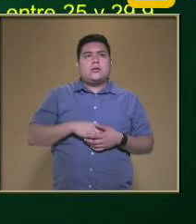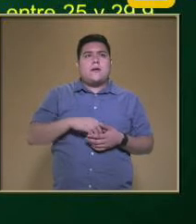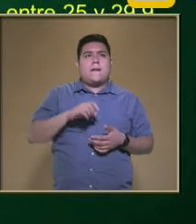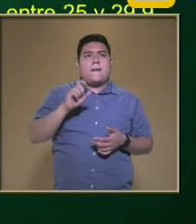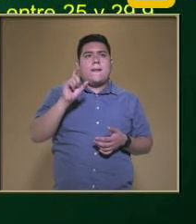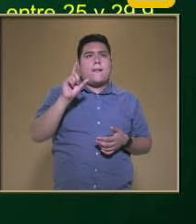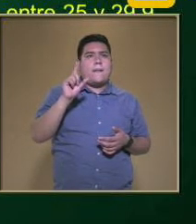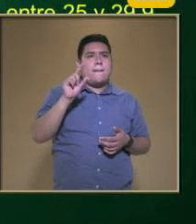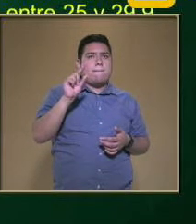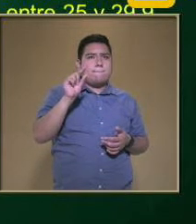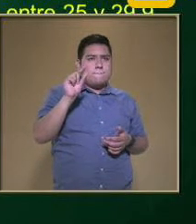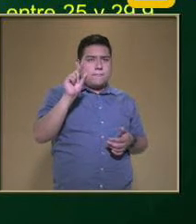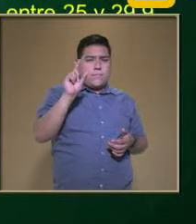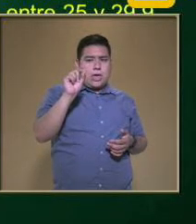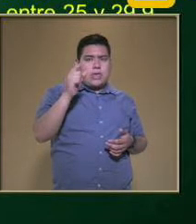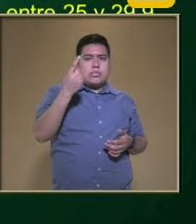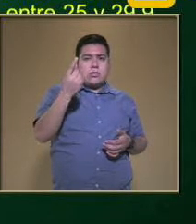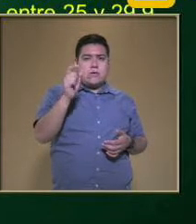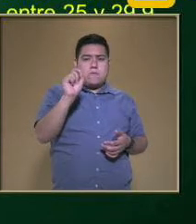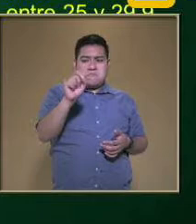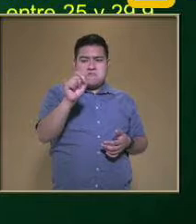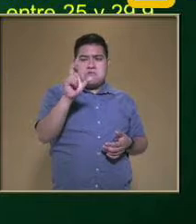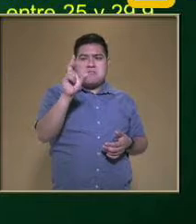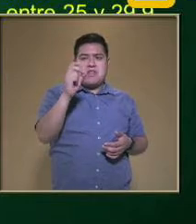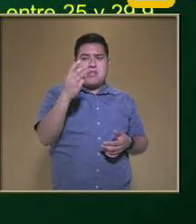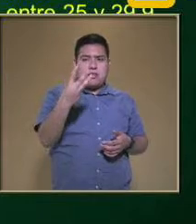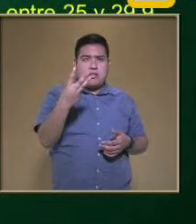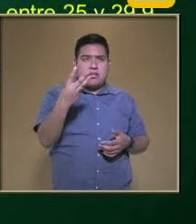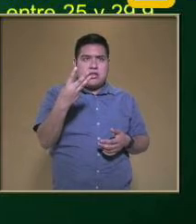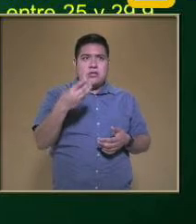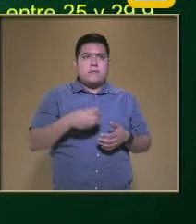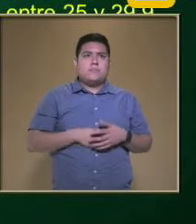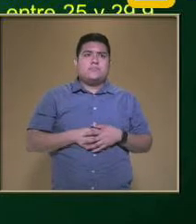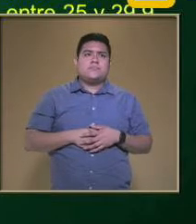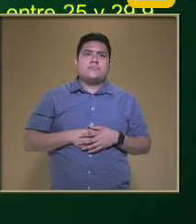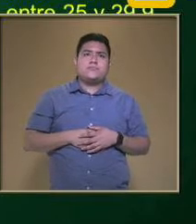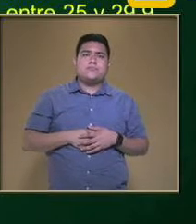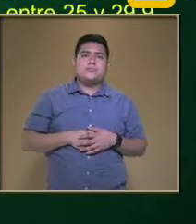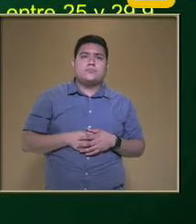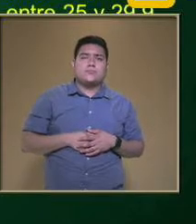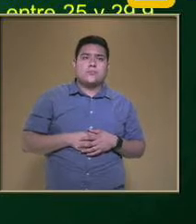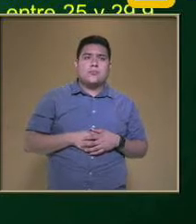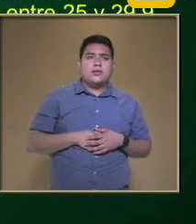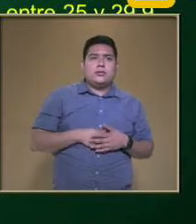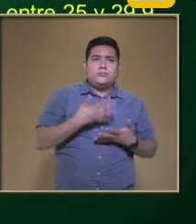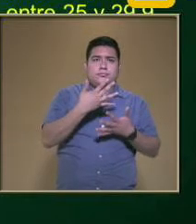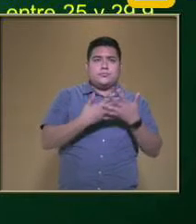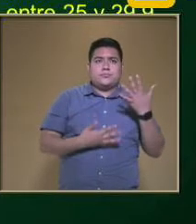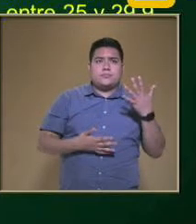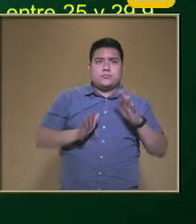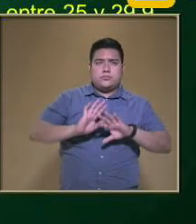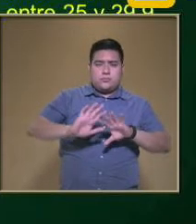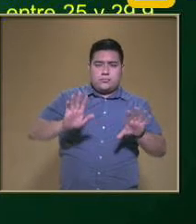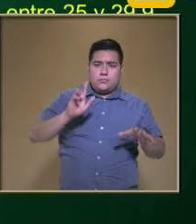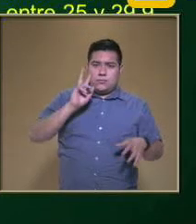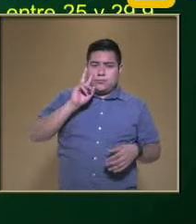.33 Entonces hay que Buscar el resultado En alguna de las tablas Como la que ya mencioné O otras que pueden Este Que puedes tú